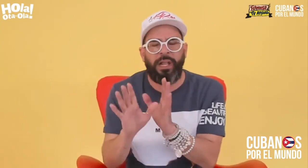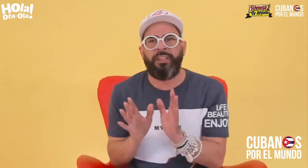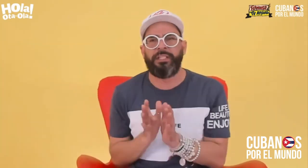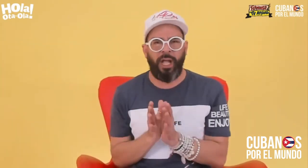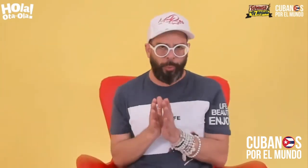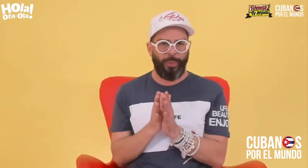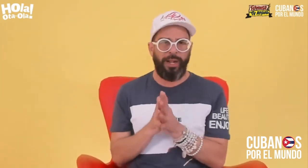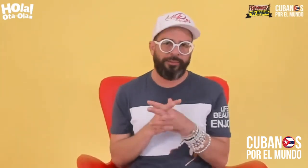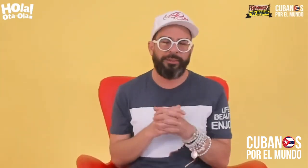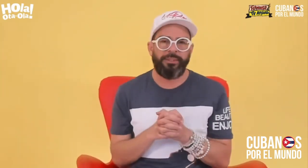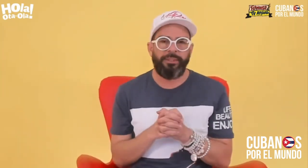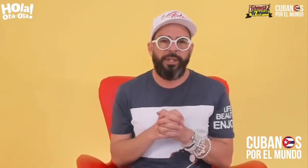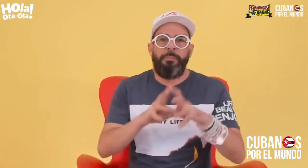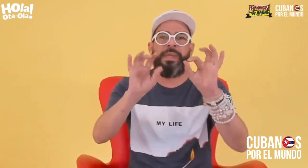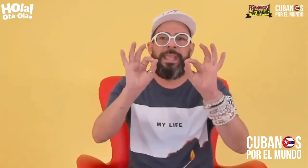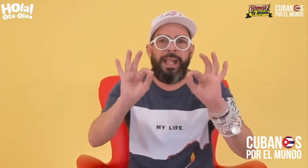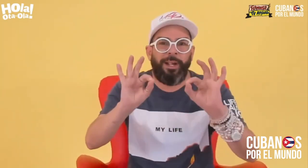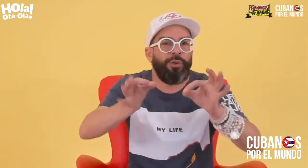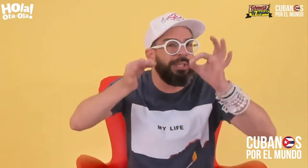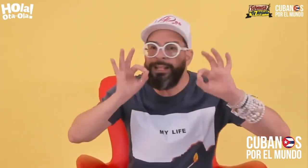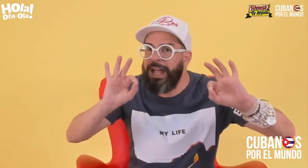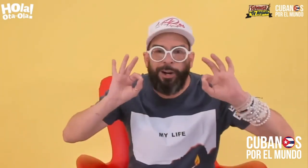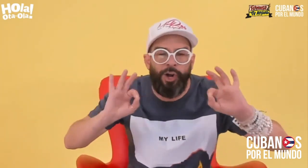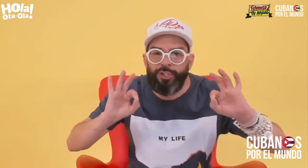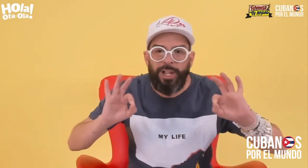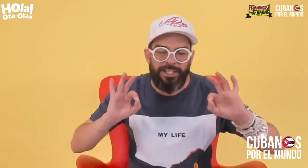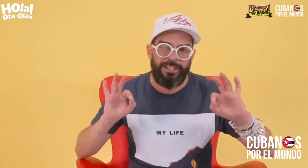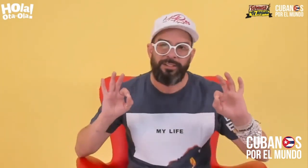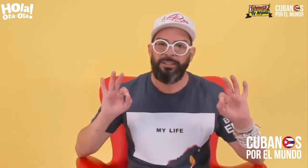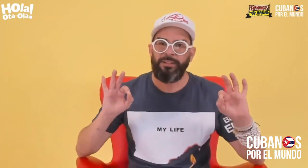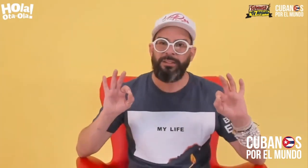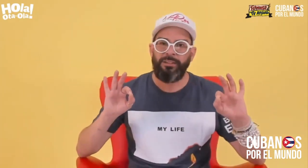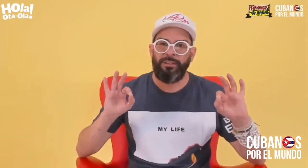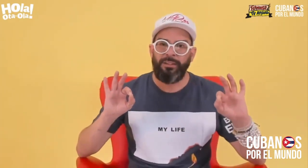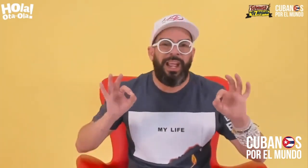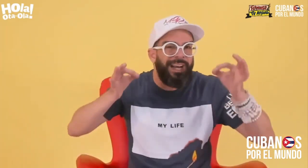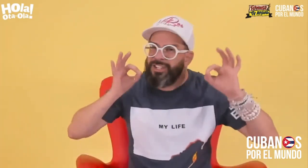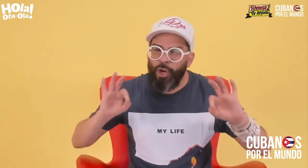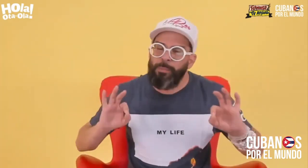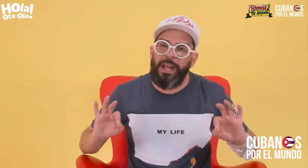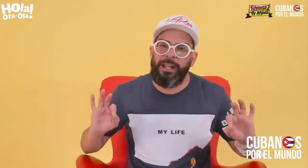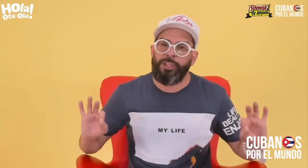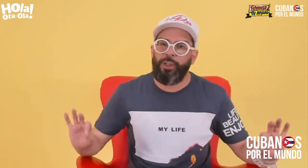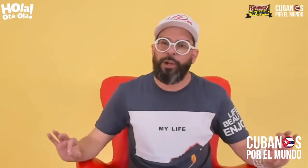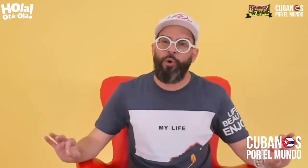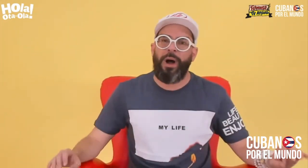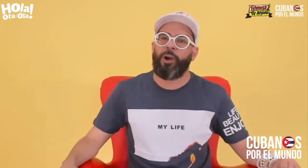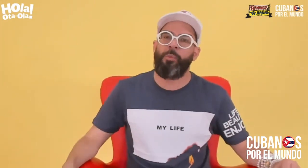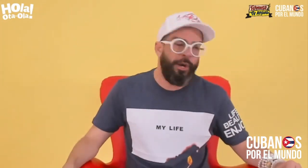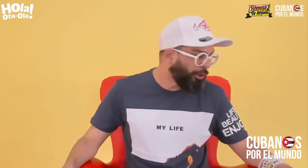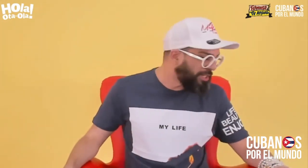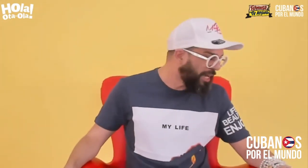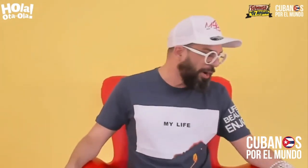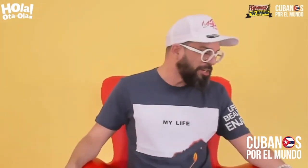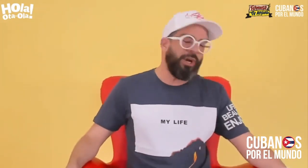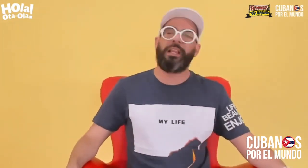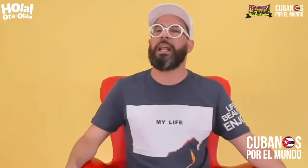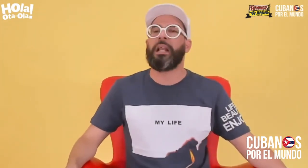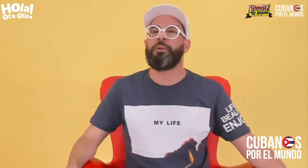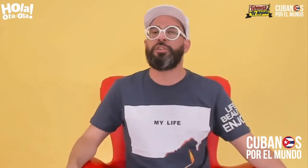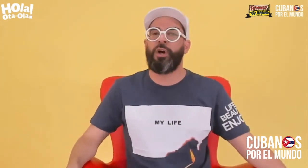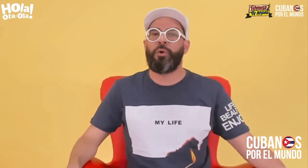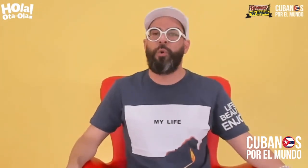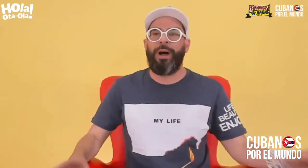servicio de la dictadura. Mire, con tantas cosas que resolver dentro de Cuba, como el noticiero